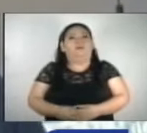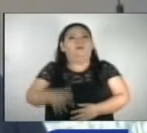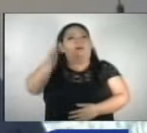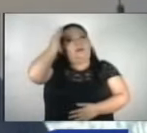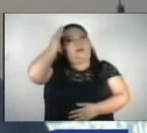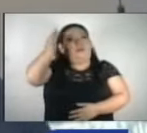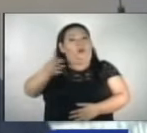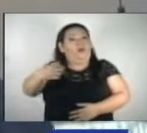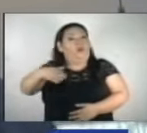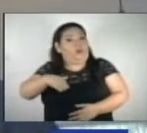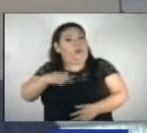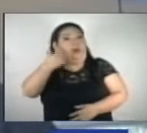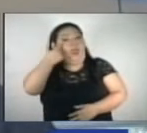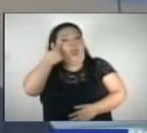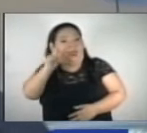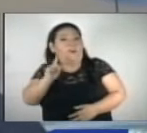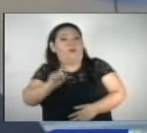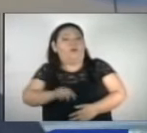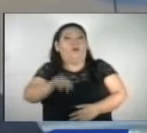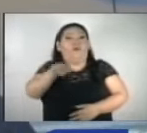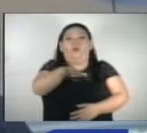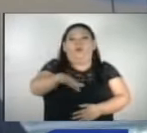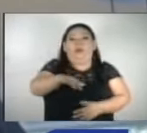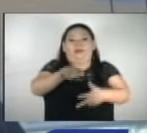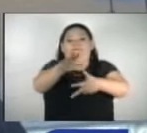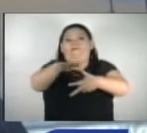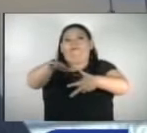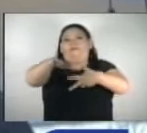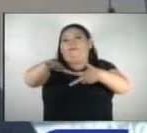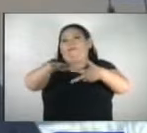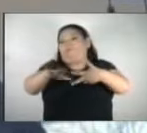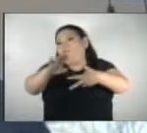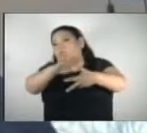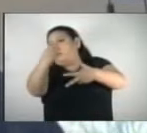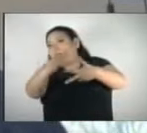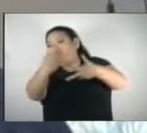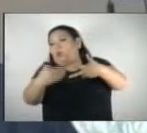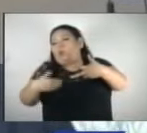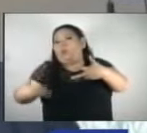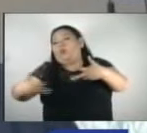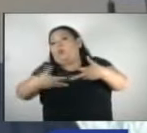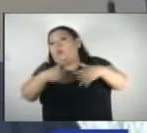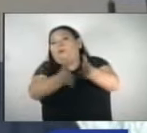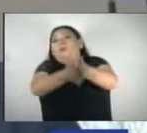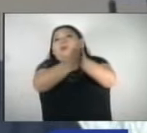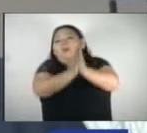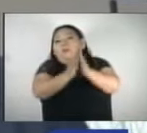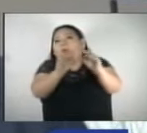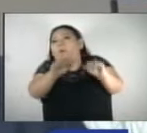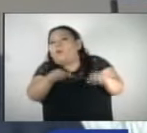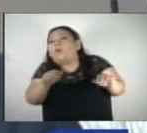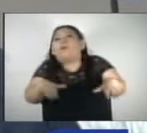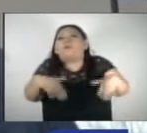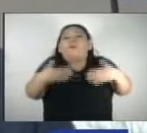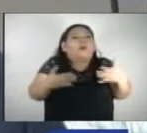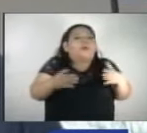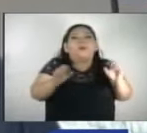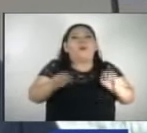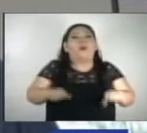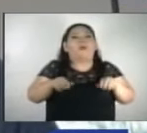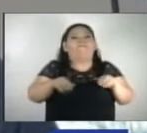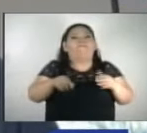que ver. Nosotros dijimos, si abren los tres centros para todo el público, es que vamos a pedir, porque ahí aplica la causal de nulidad,